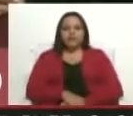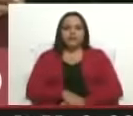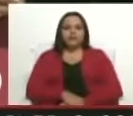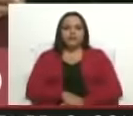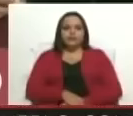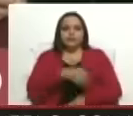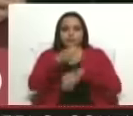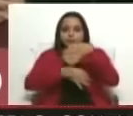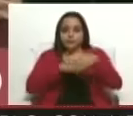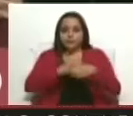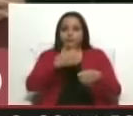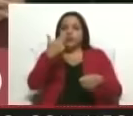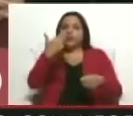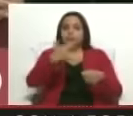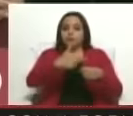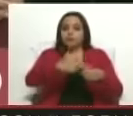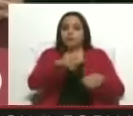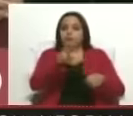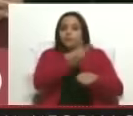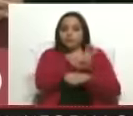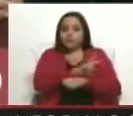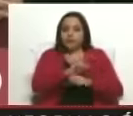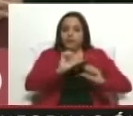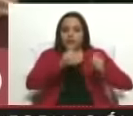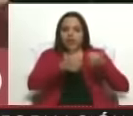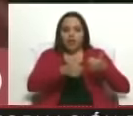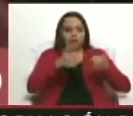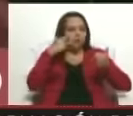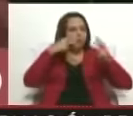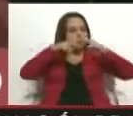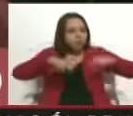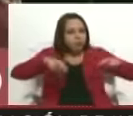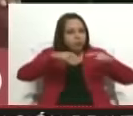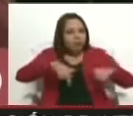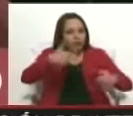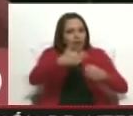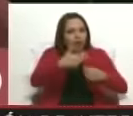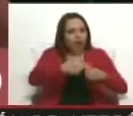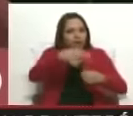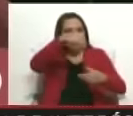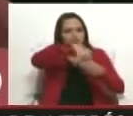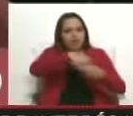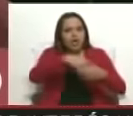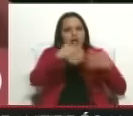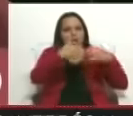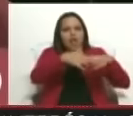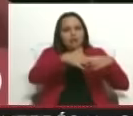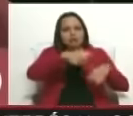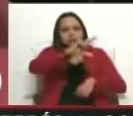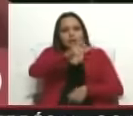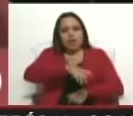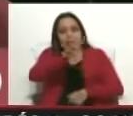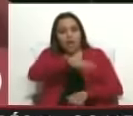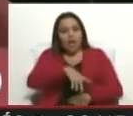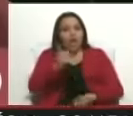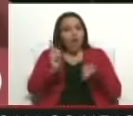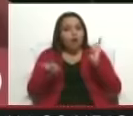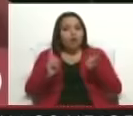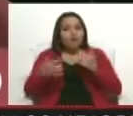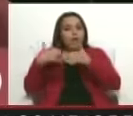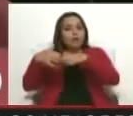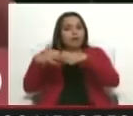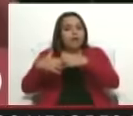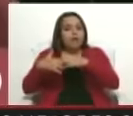PDVSA iba a comenzar la exploración en bloques del esequivo. Y que inclusive aquellas petroleras que trataran de explorar en áreas